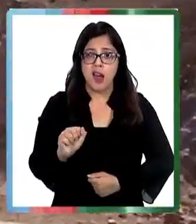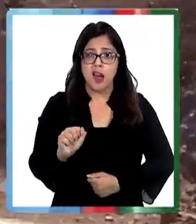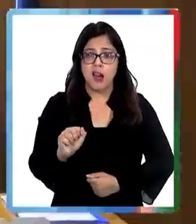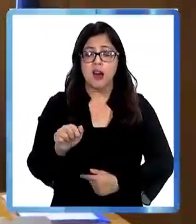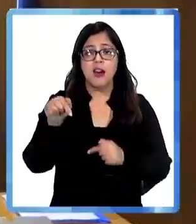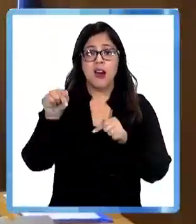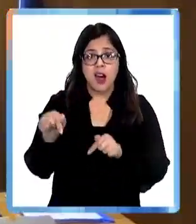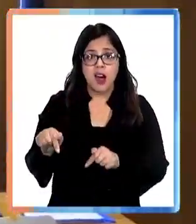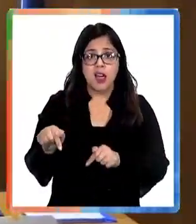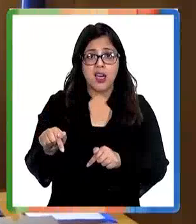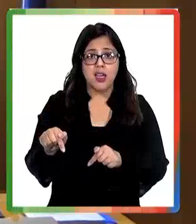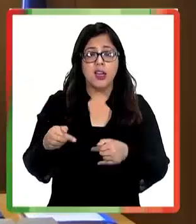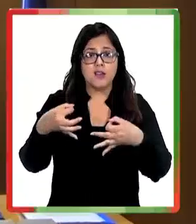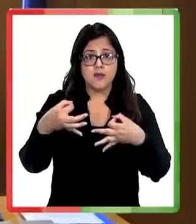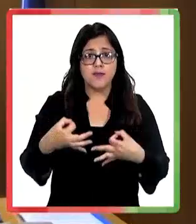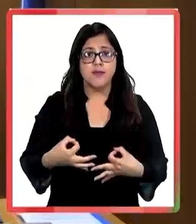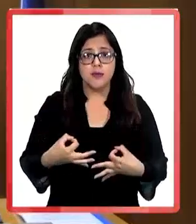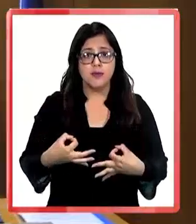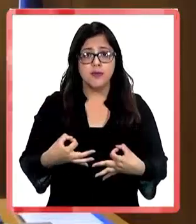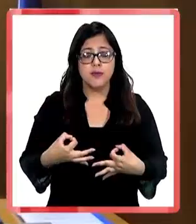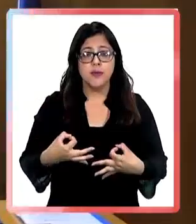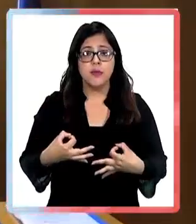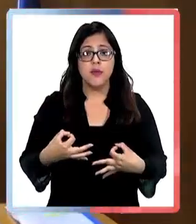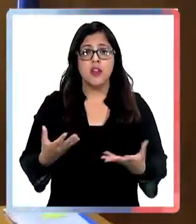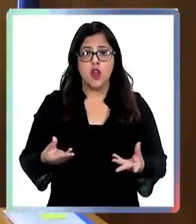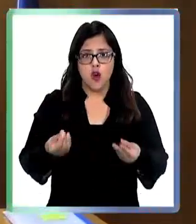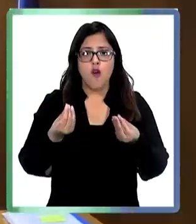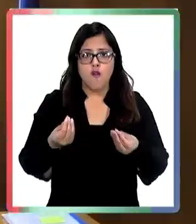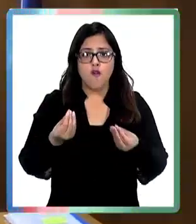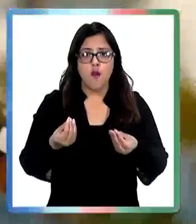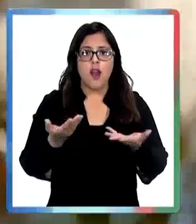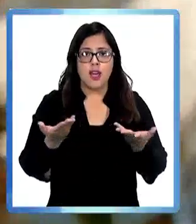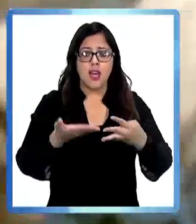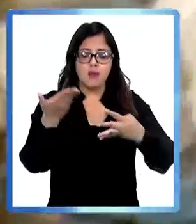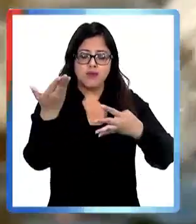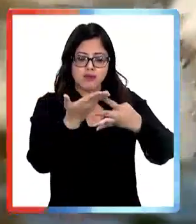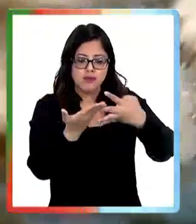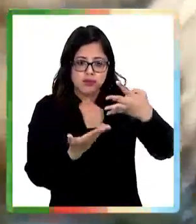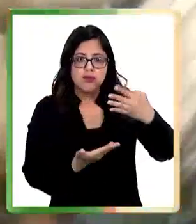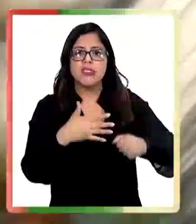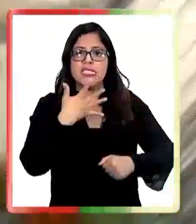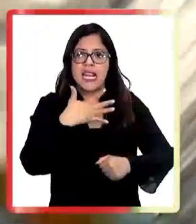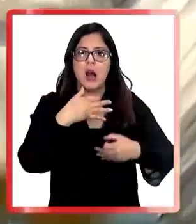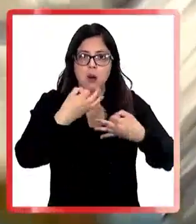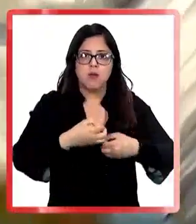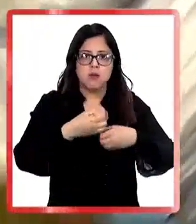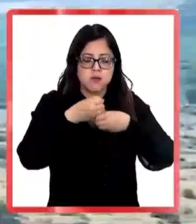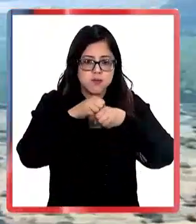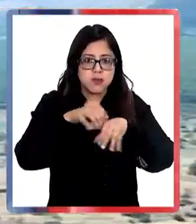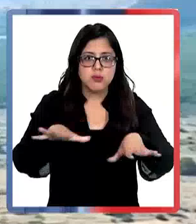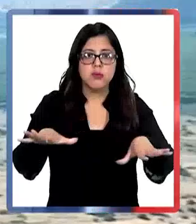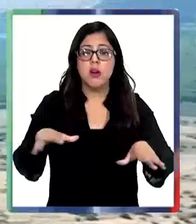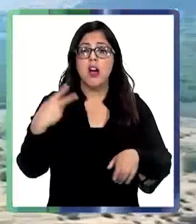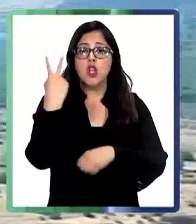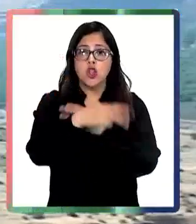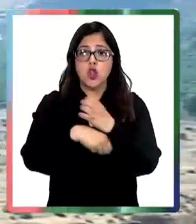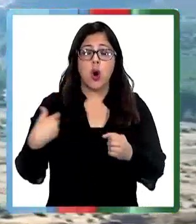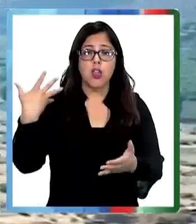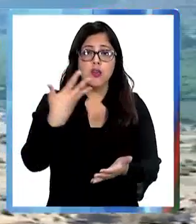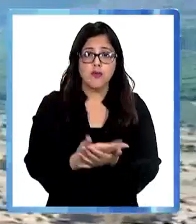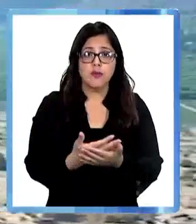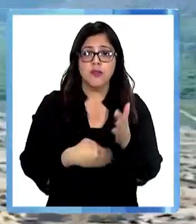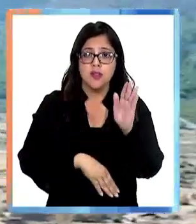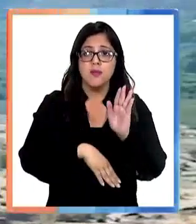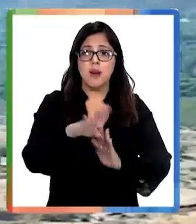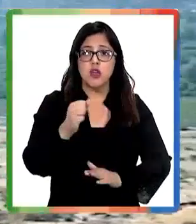facultades para efectivamente, como digo, una buena distribución del recurso hídrico. Si bien durante los últimos dos años se ha registrado una mayor